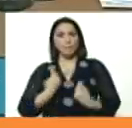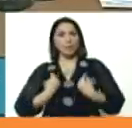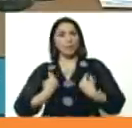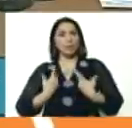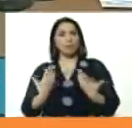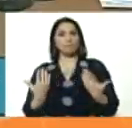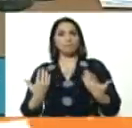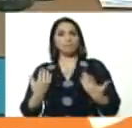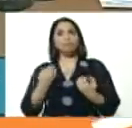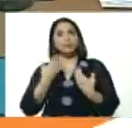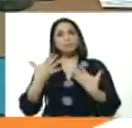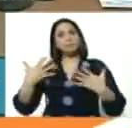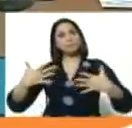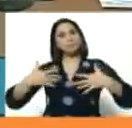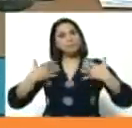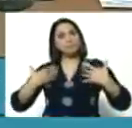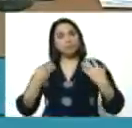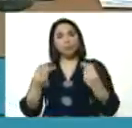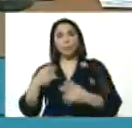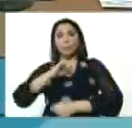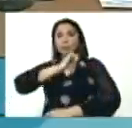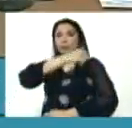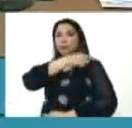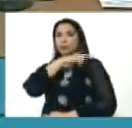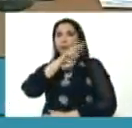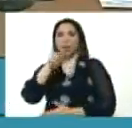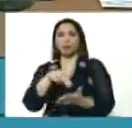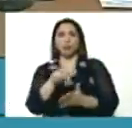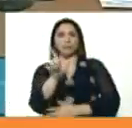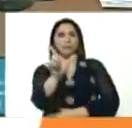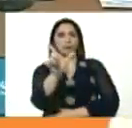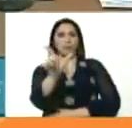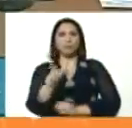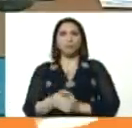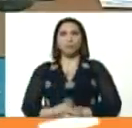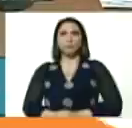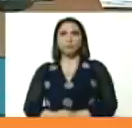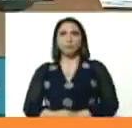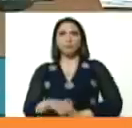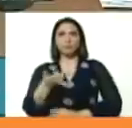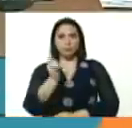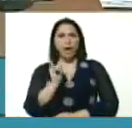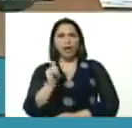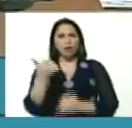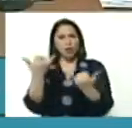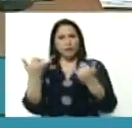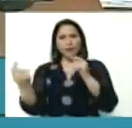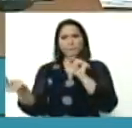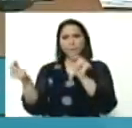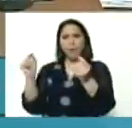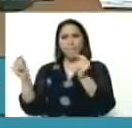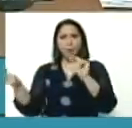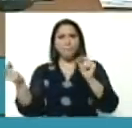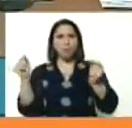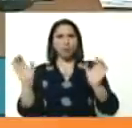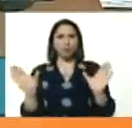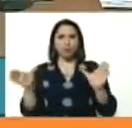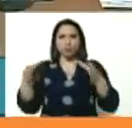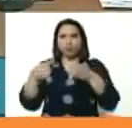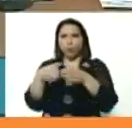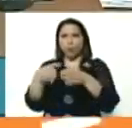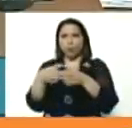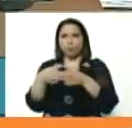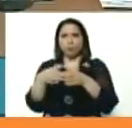que me alegra mucho que la dirección nacional del Partido Socialista Unido de Venezuela está en pleno, en reunión,